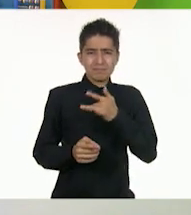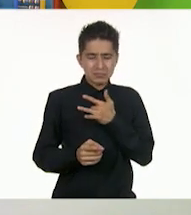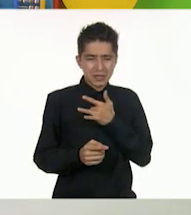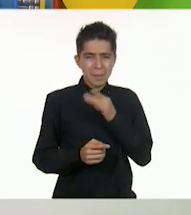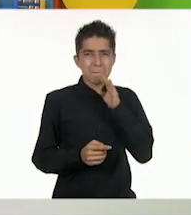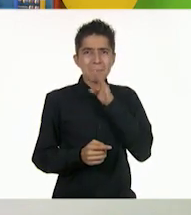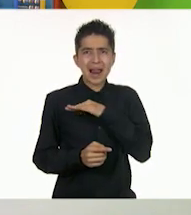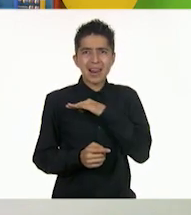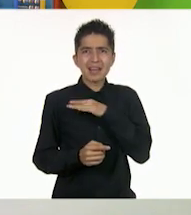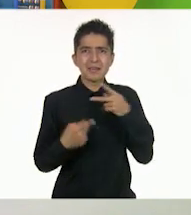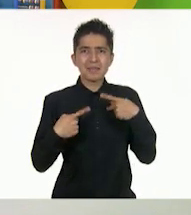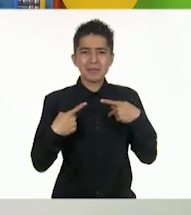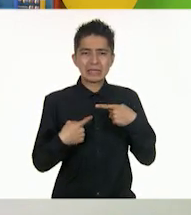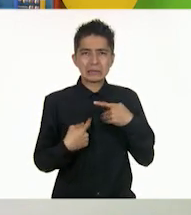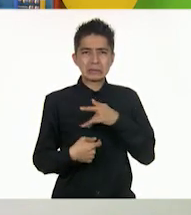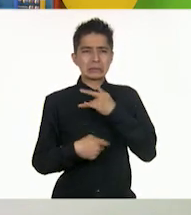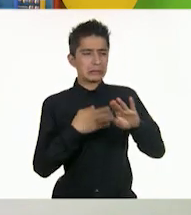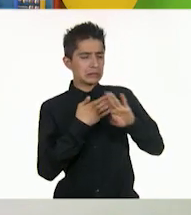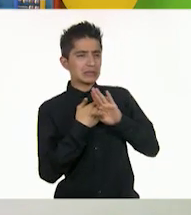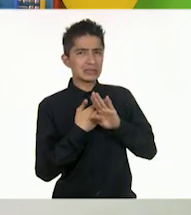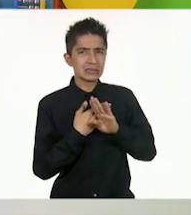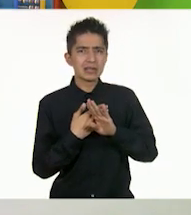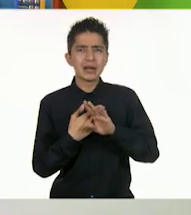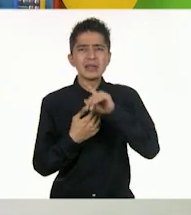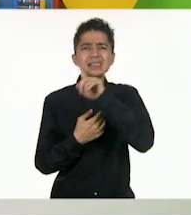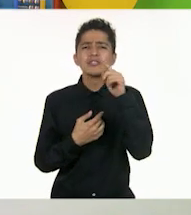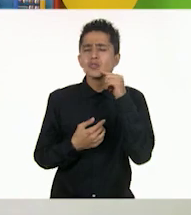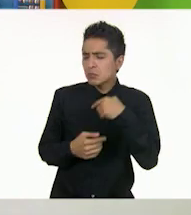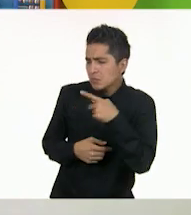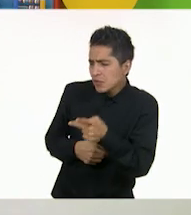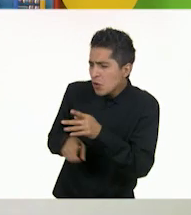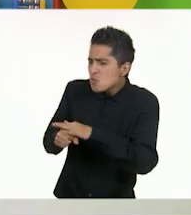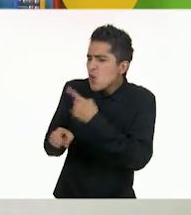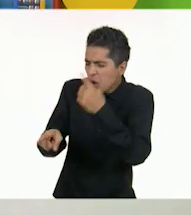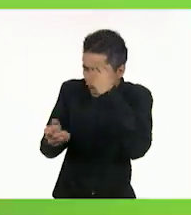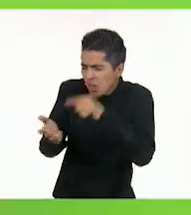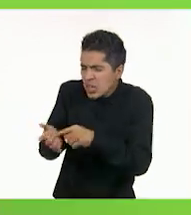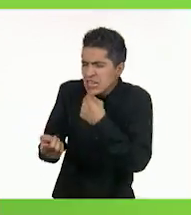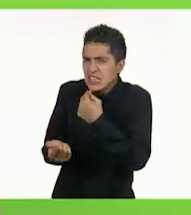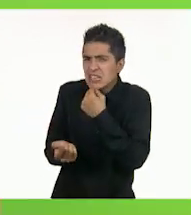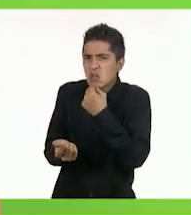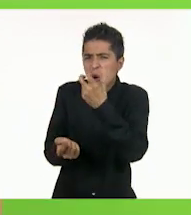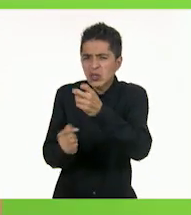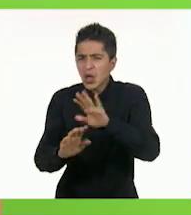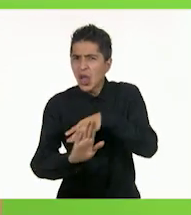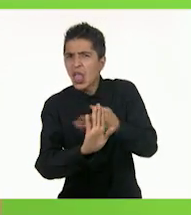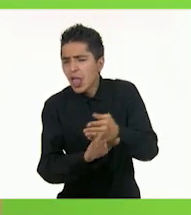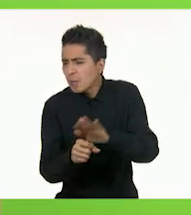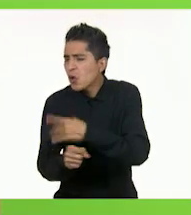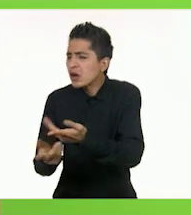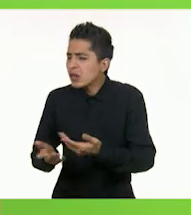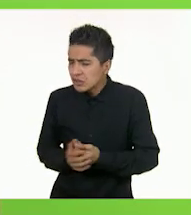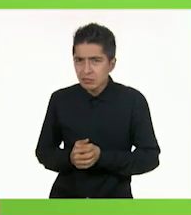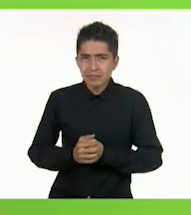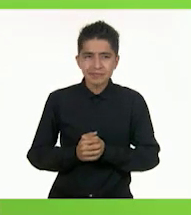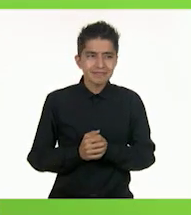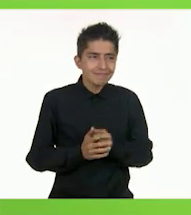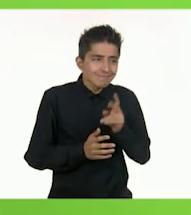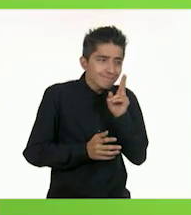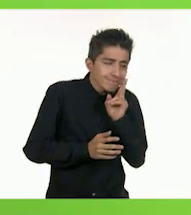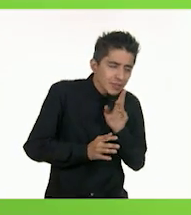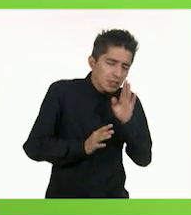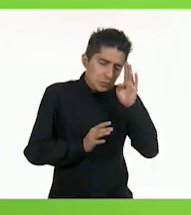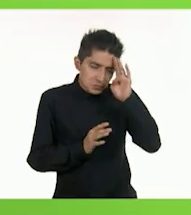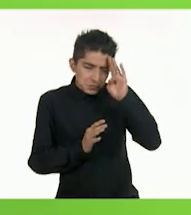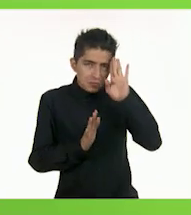Sojar, tú, por ejemplo, ¿por qué crees que hizo eso el niño? Mmm. A ver. Bueno, yo